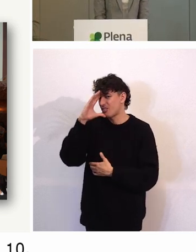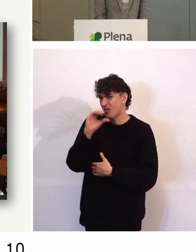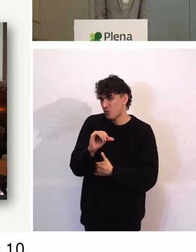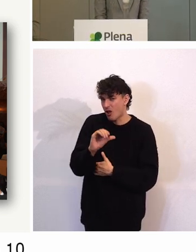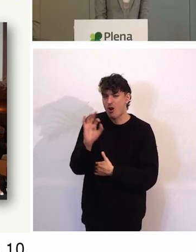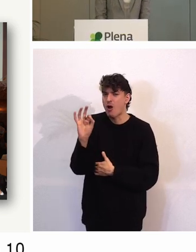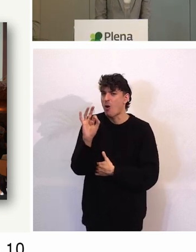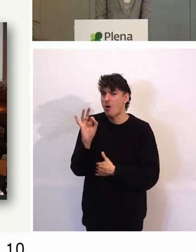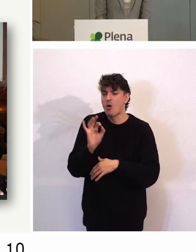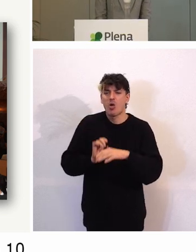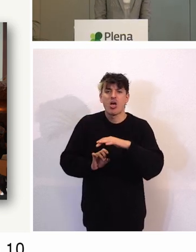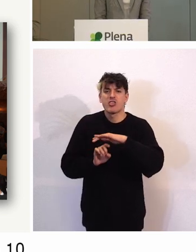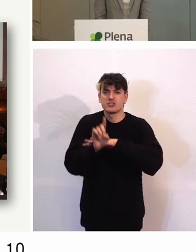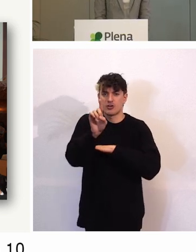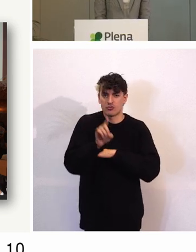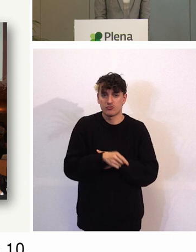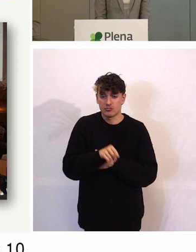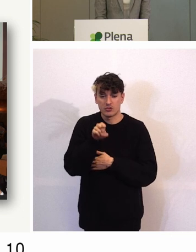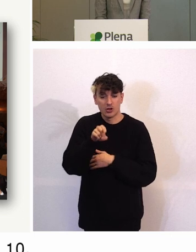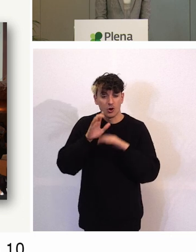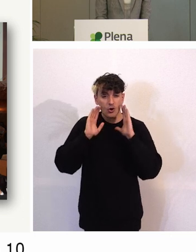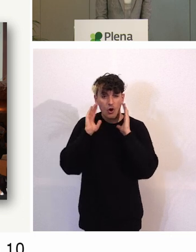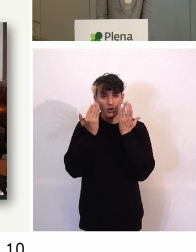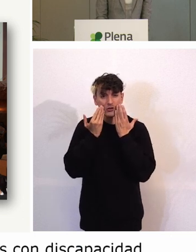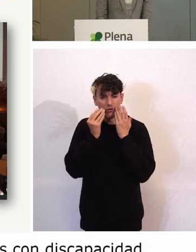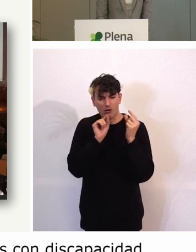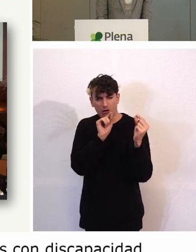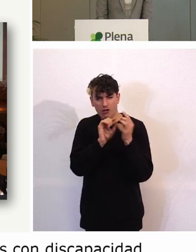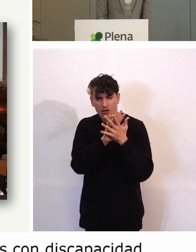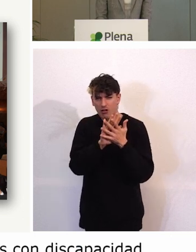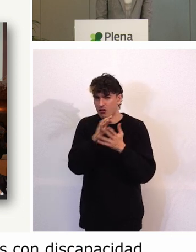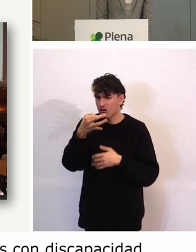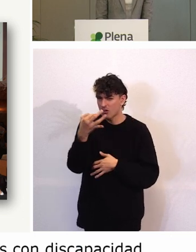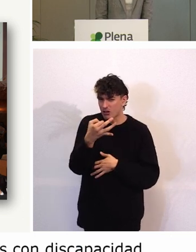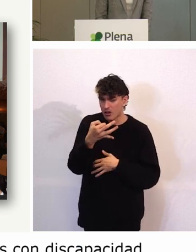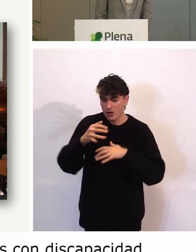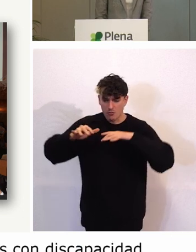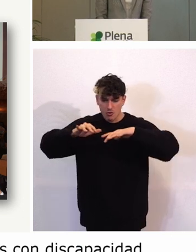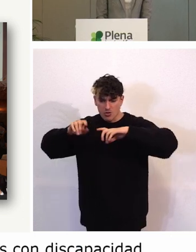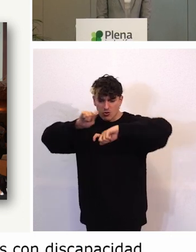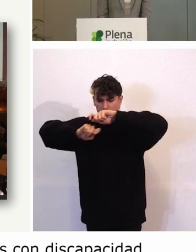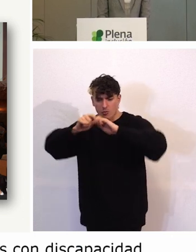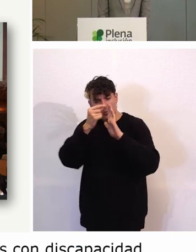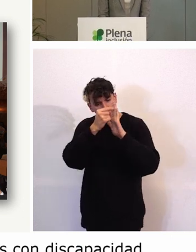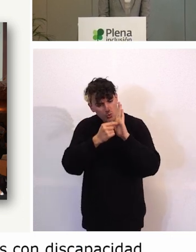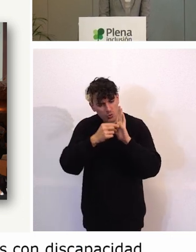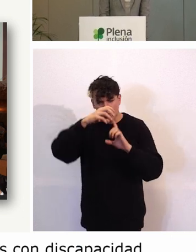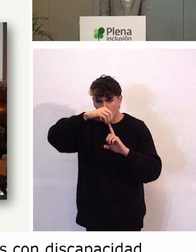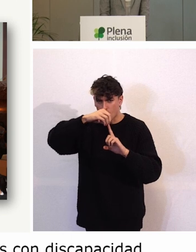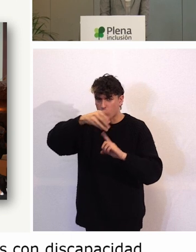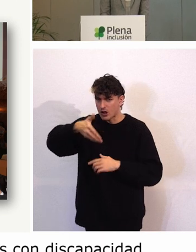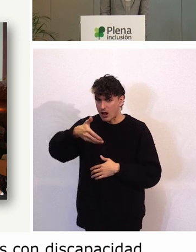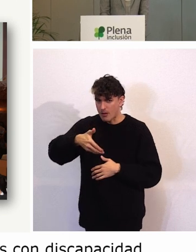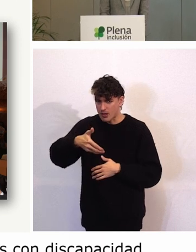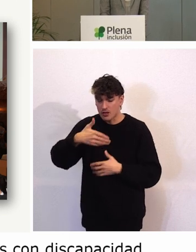desarrollo. En ese congreso se debaten los puntos claves del movimiento asociativo, tanto a nivel interno como